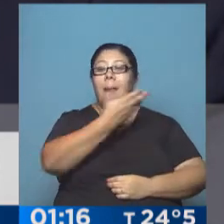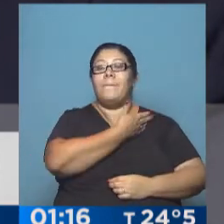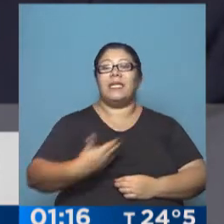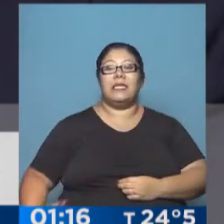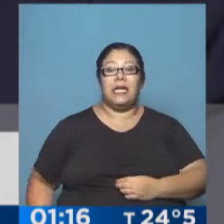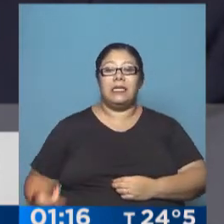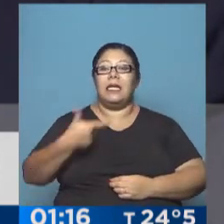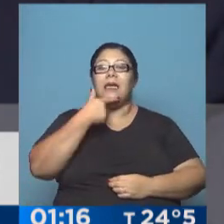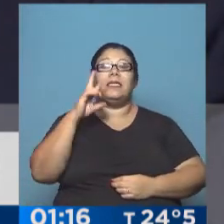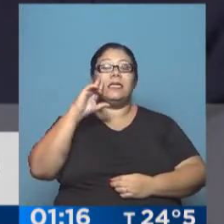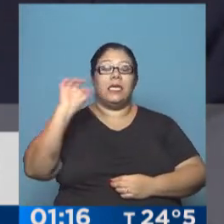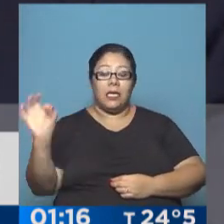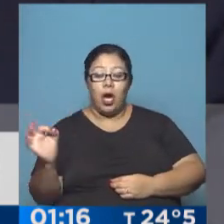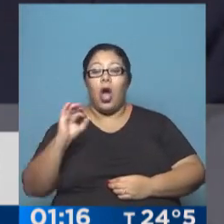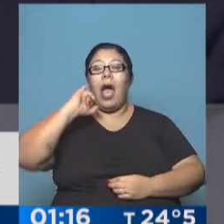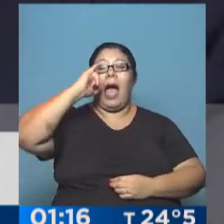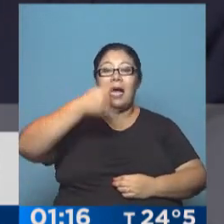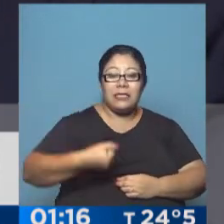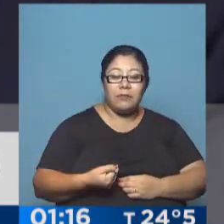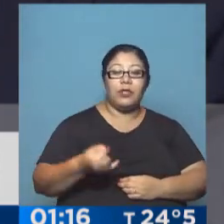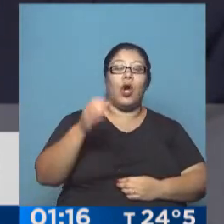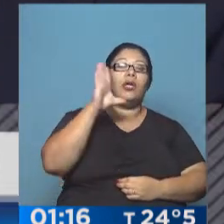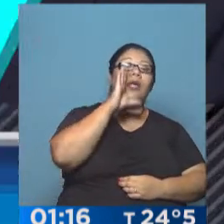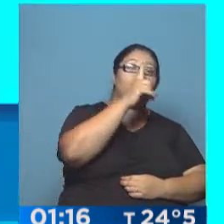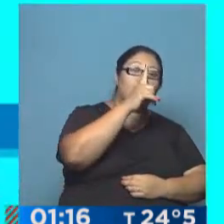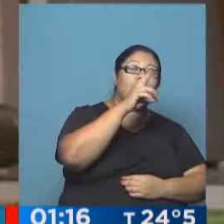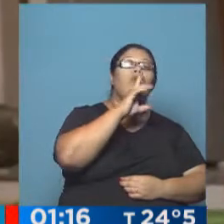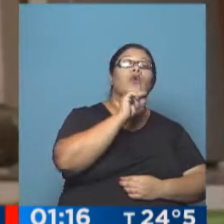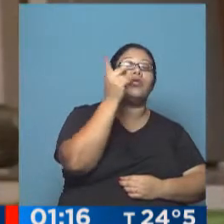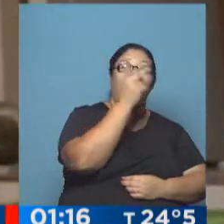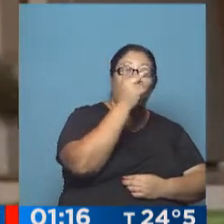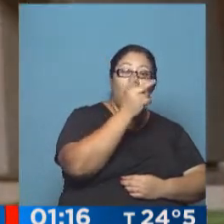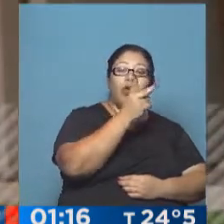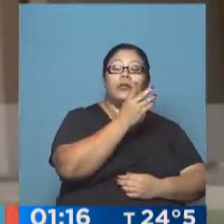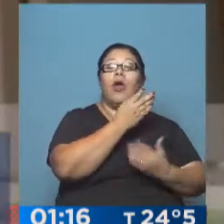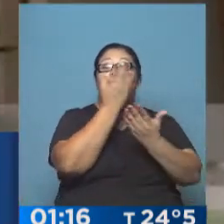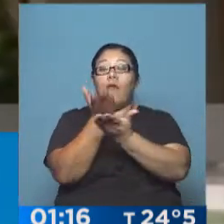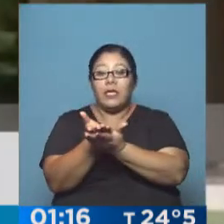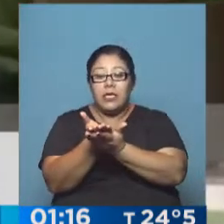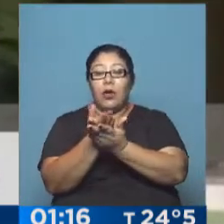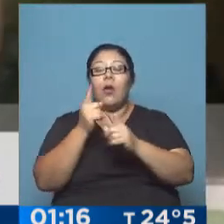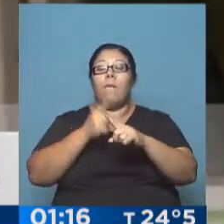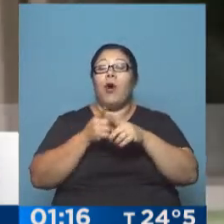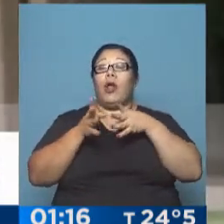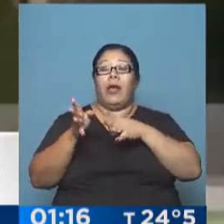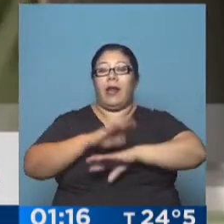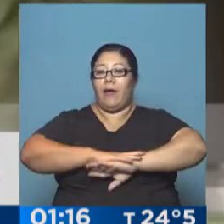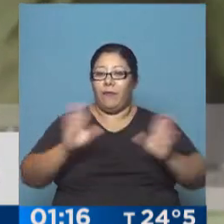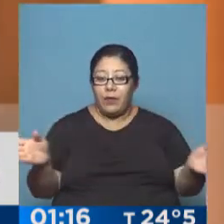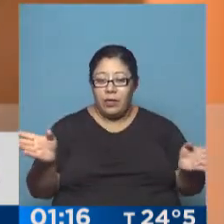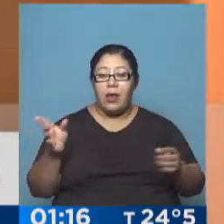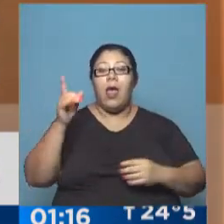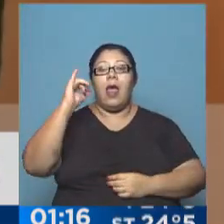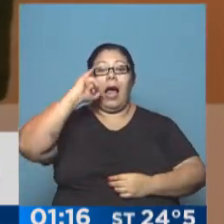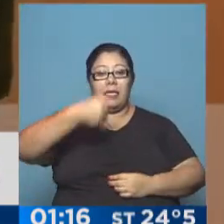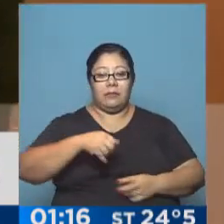pactada por Estados Unidos y Rusia para acabar con el conflicto armado en su país. Cuba inicia operativo contra el SICA. 9